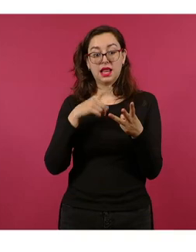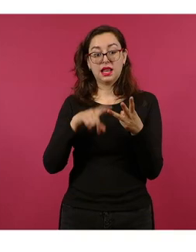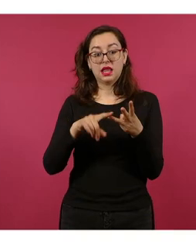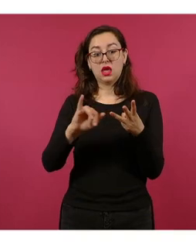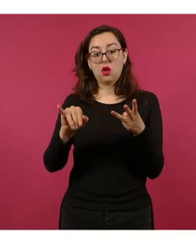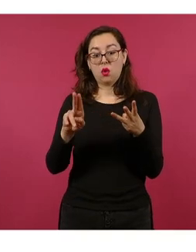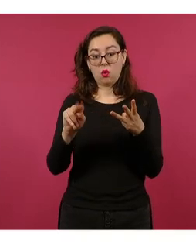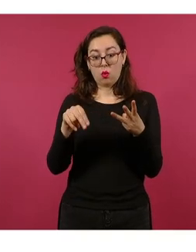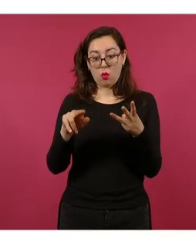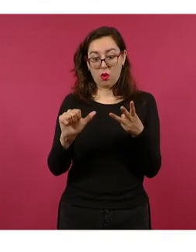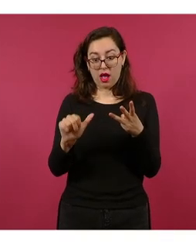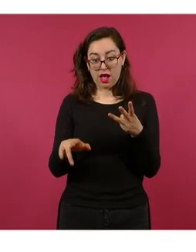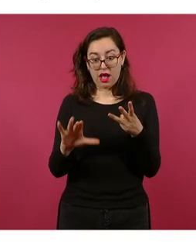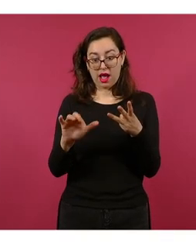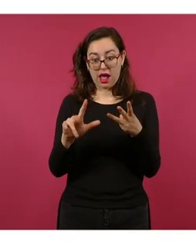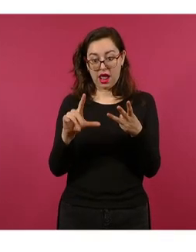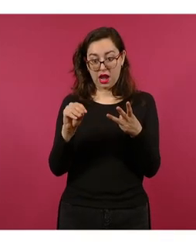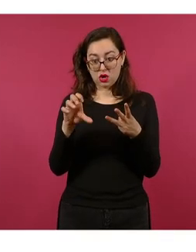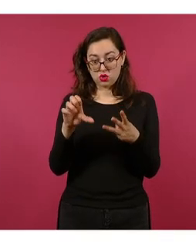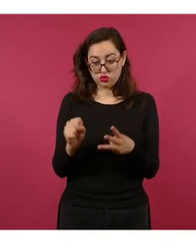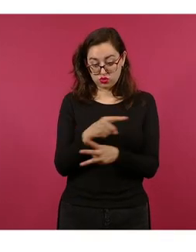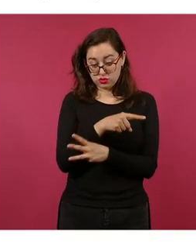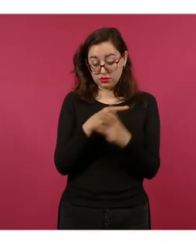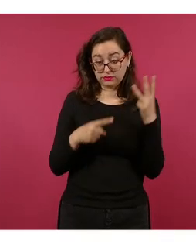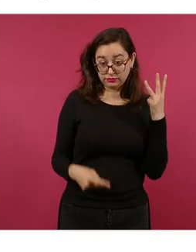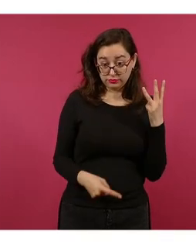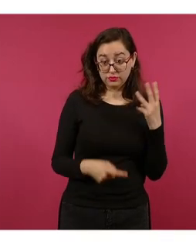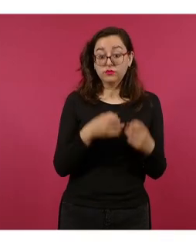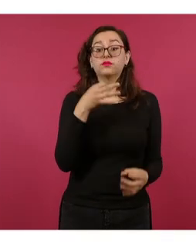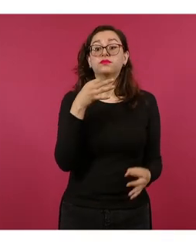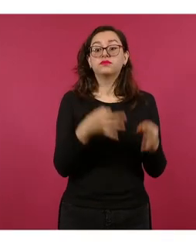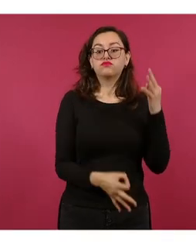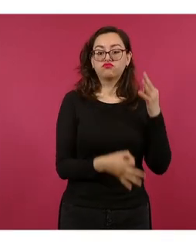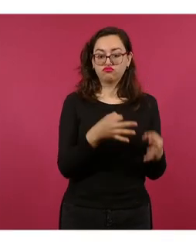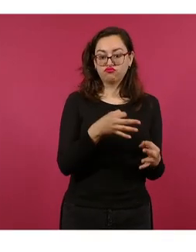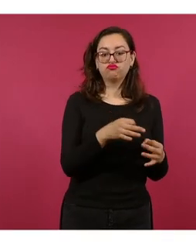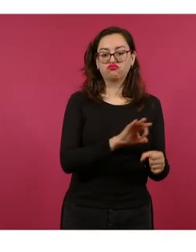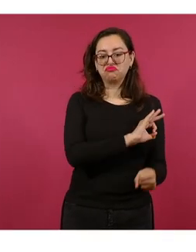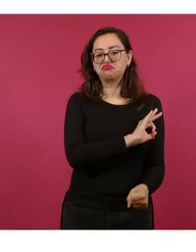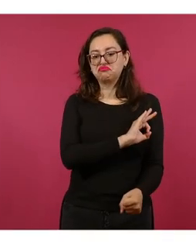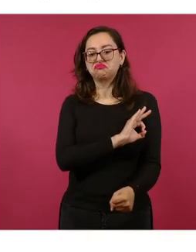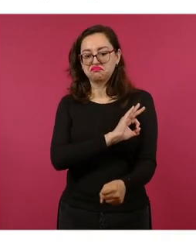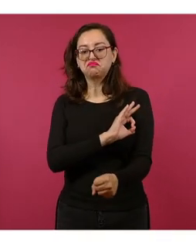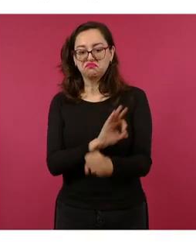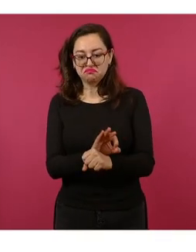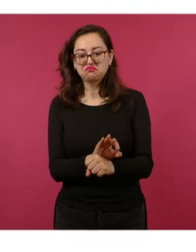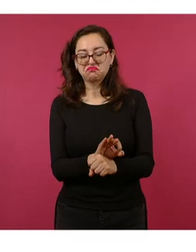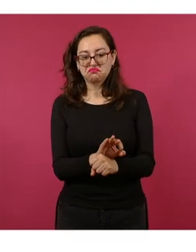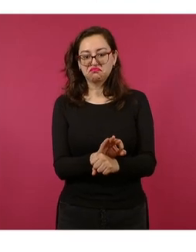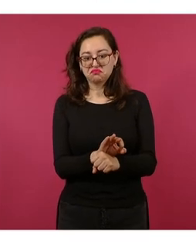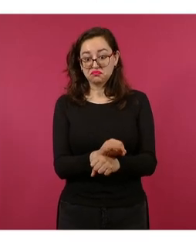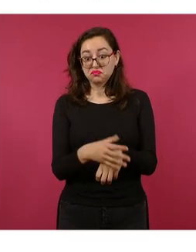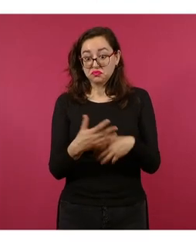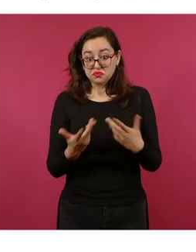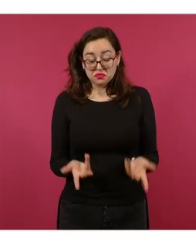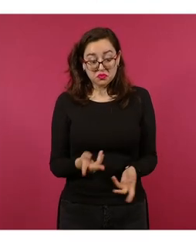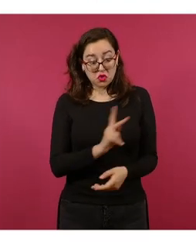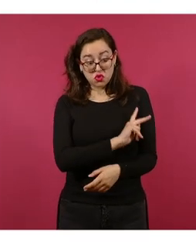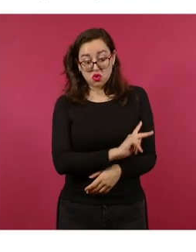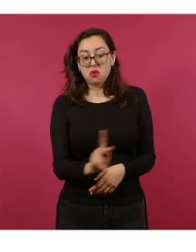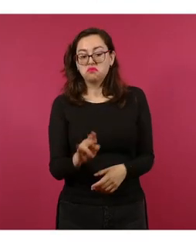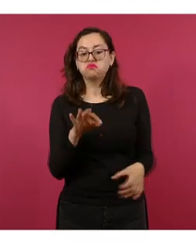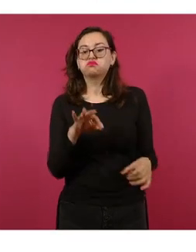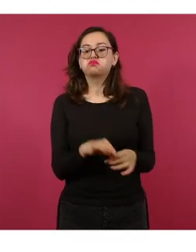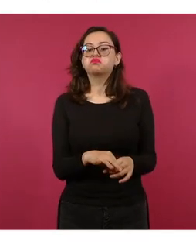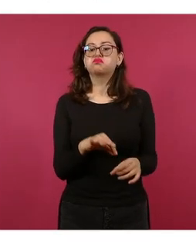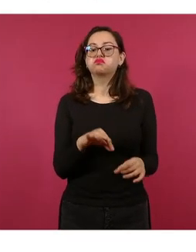Juan Carlos Ramírez Benítez, el 24 de junio le conceden por unanimidad de votos